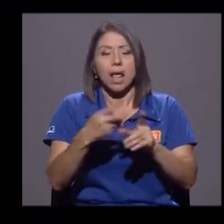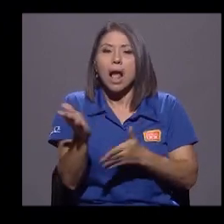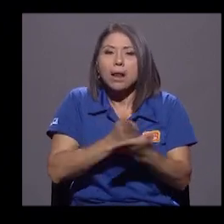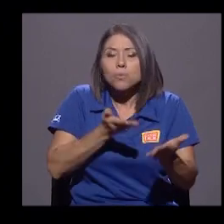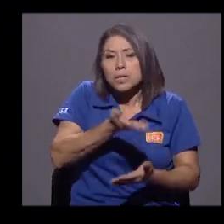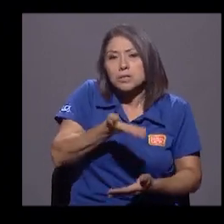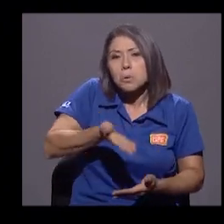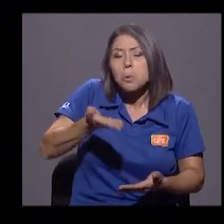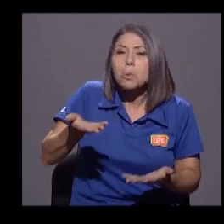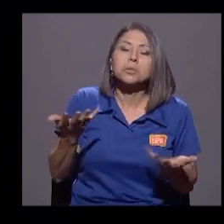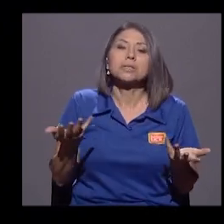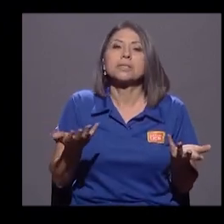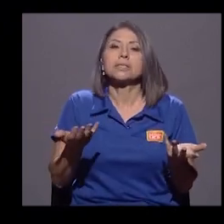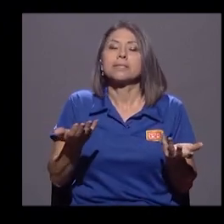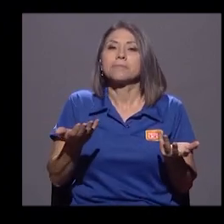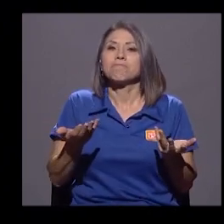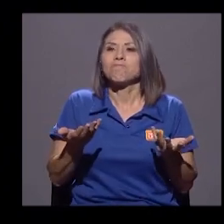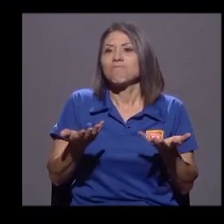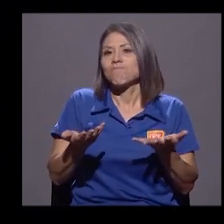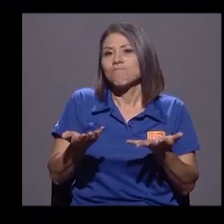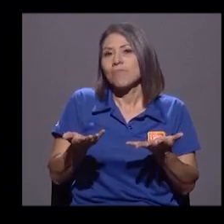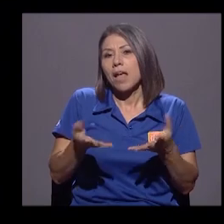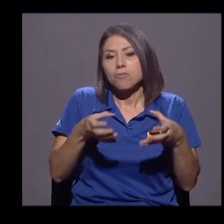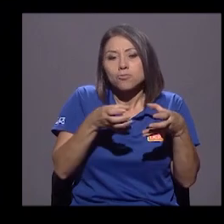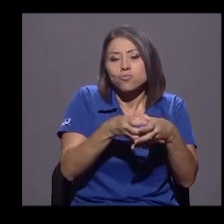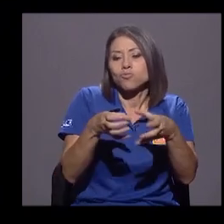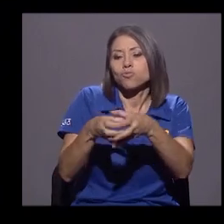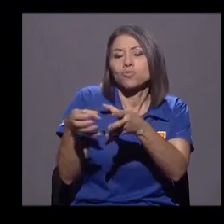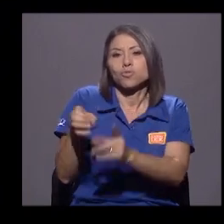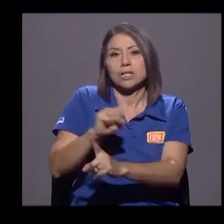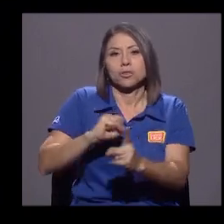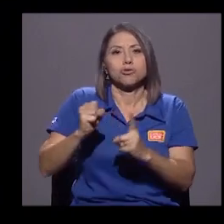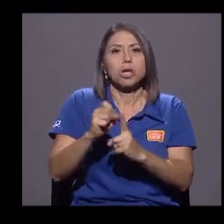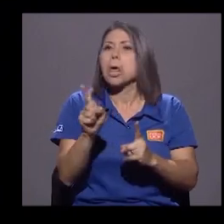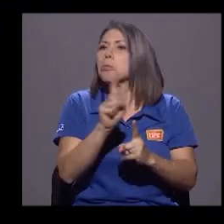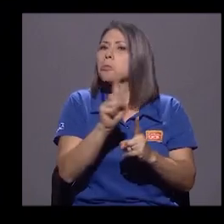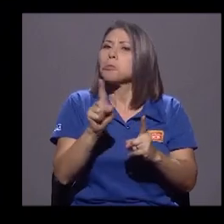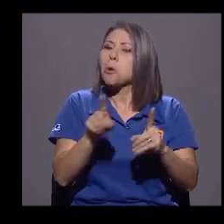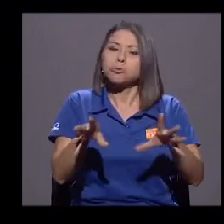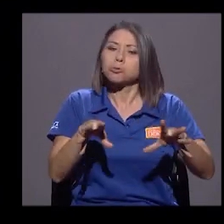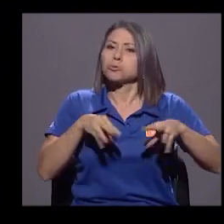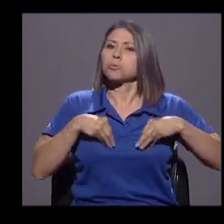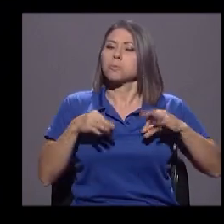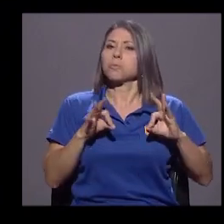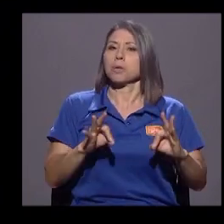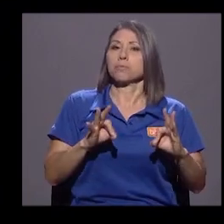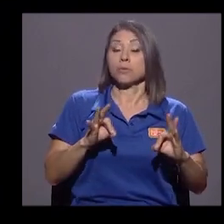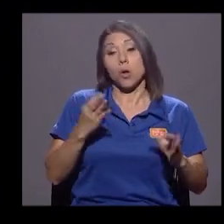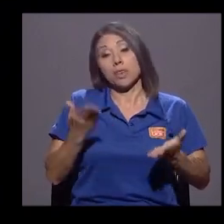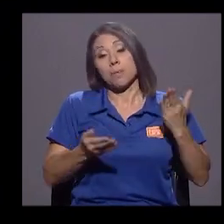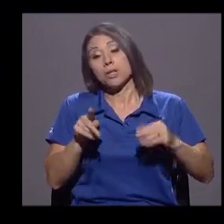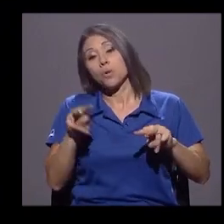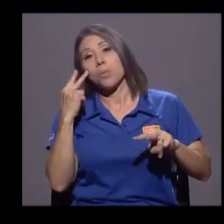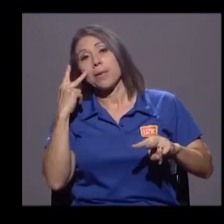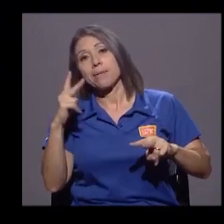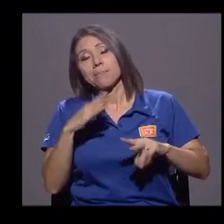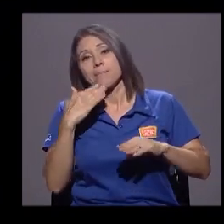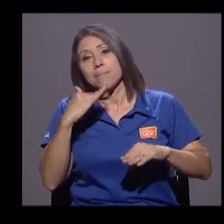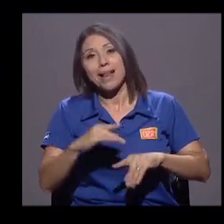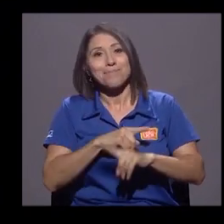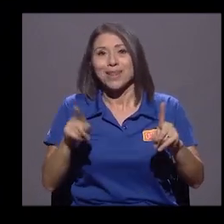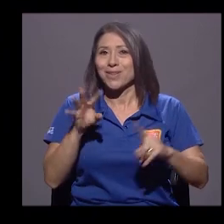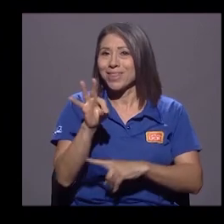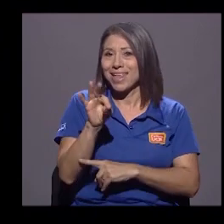algunos sectores de la sociedad no se reciban bien o se considere que están mal, pero el Tribunal no puede inventarse